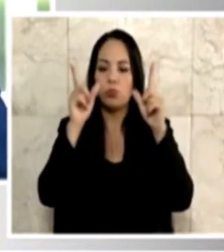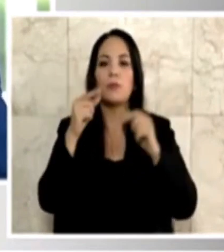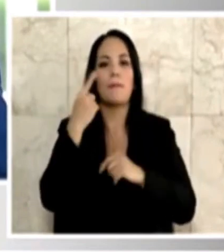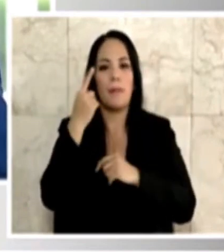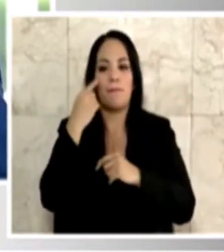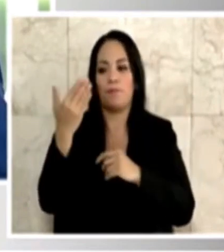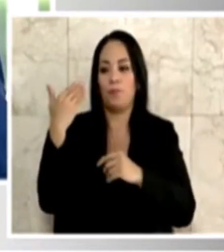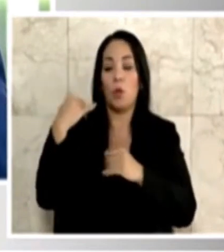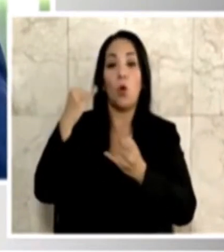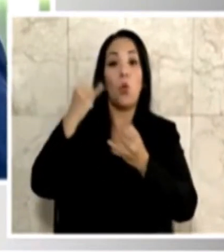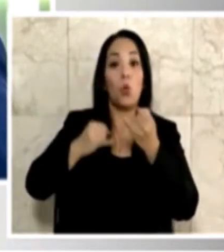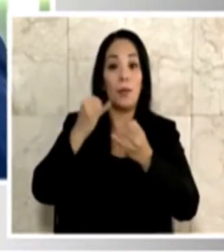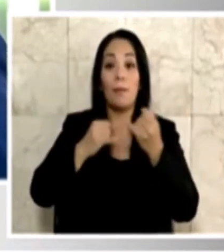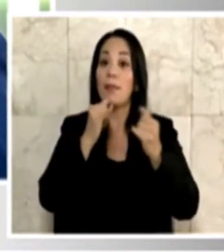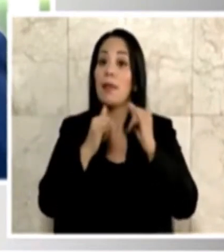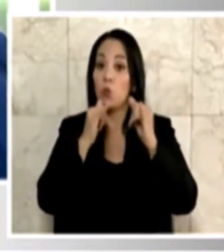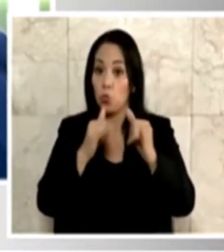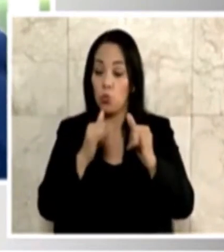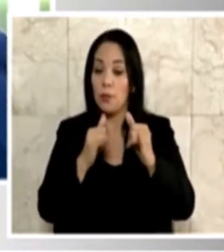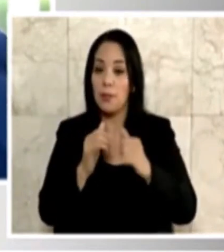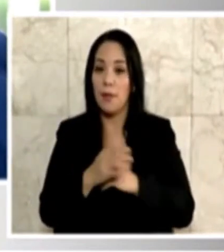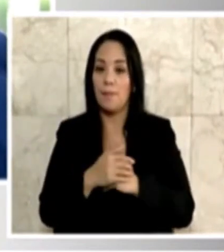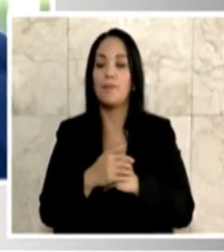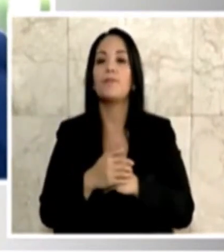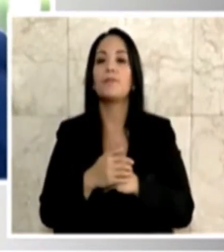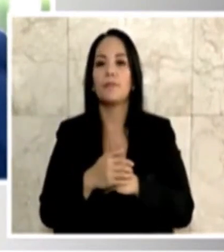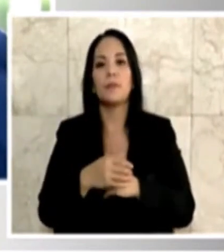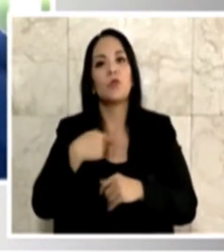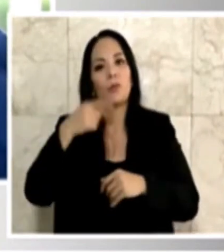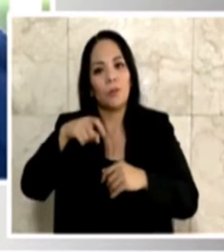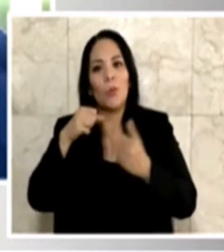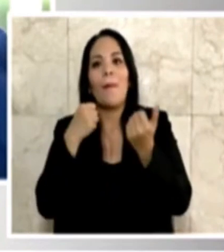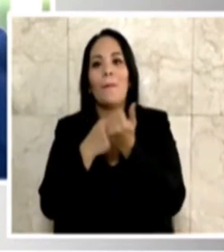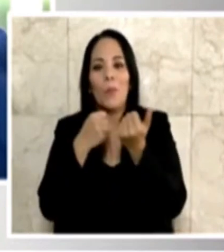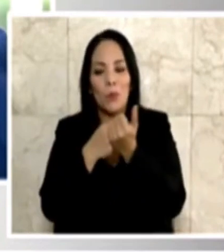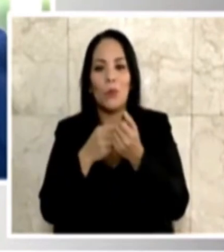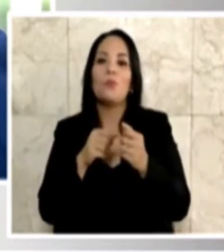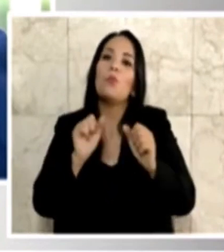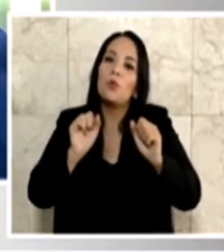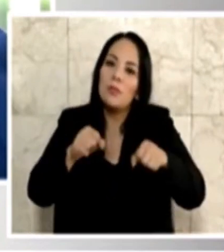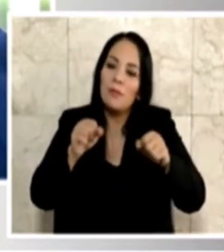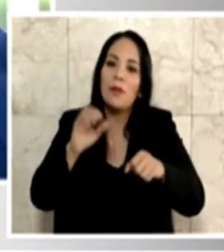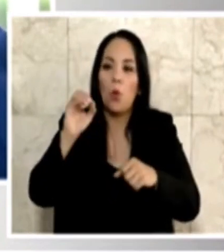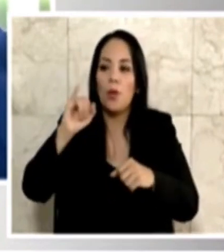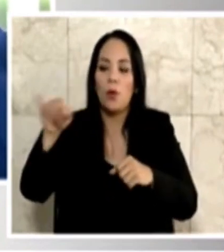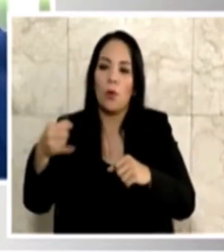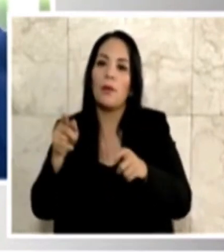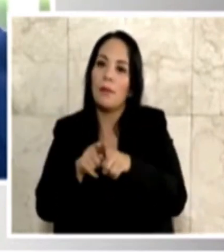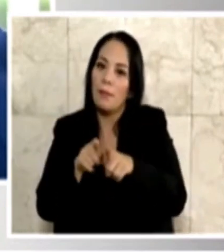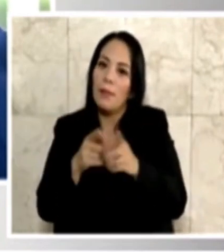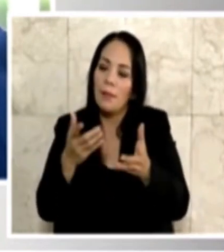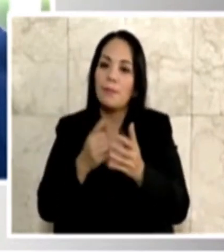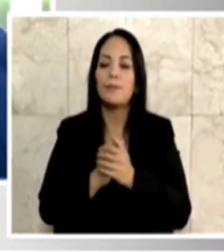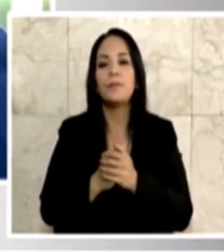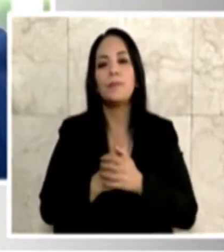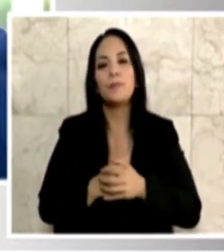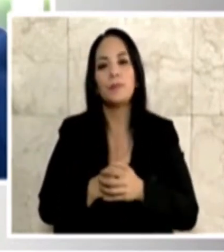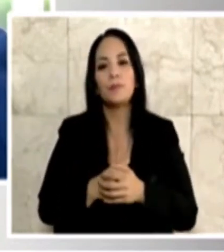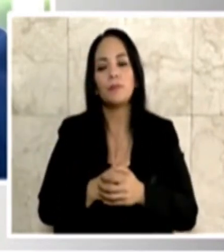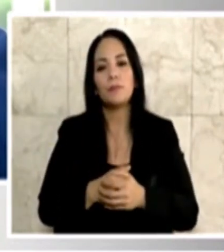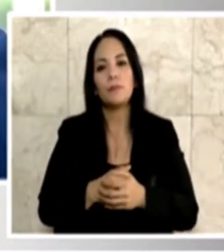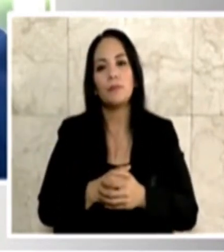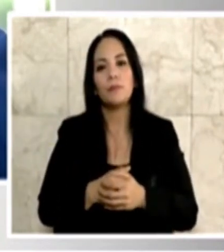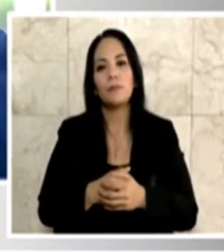denuncia que tuve, que creo que voy a necesitar apoyo incluso probablemente del OIJ, es que se